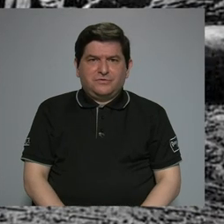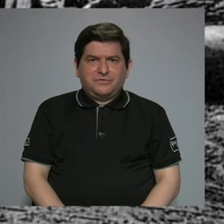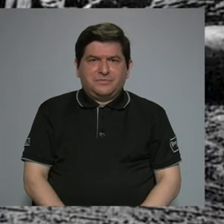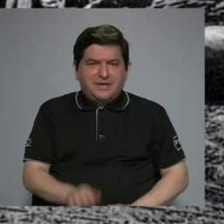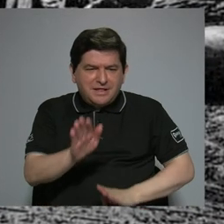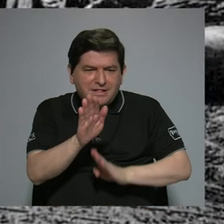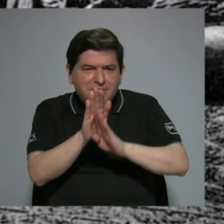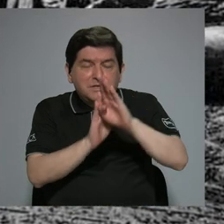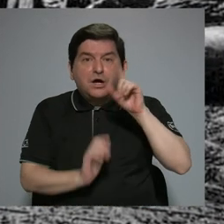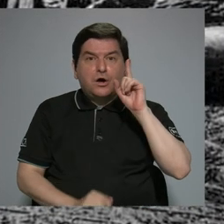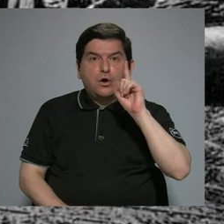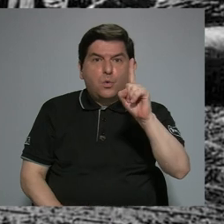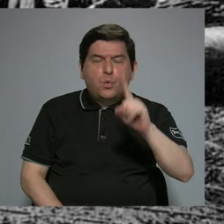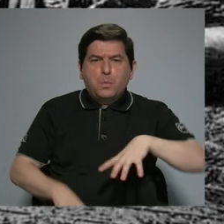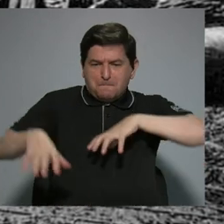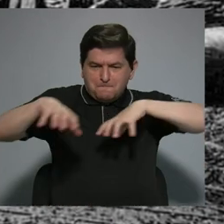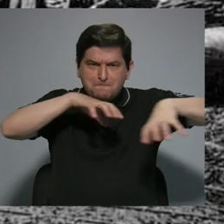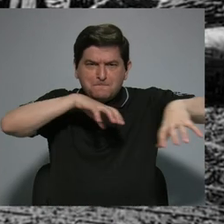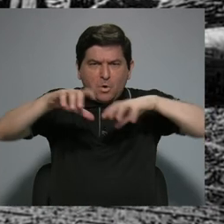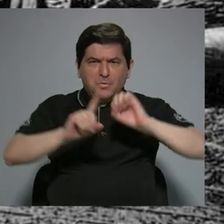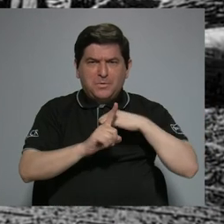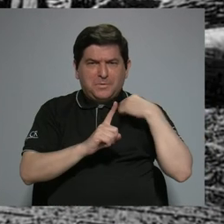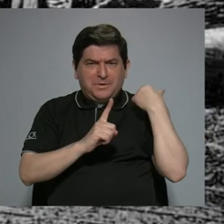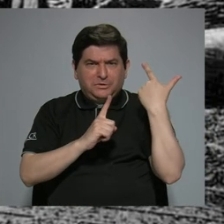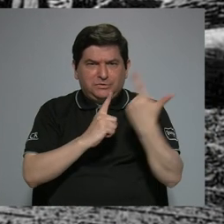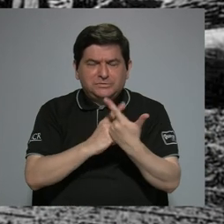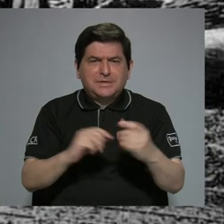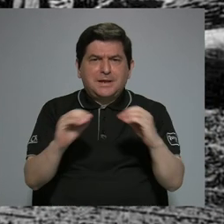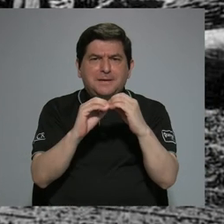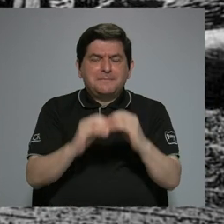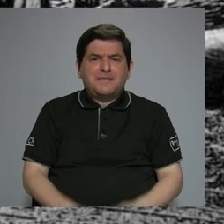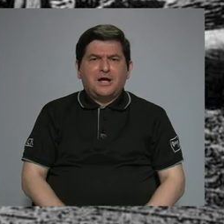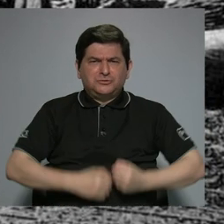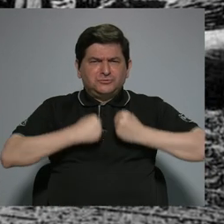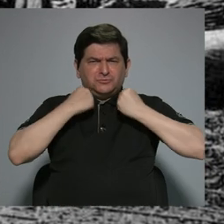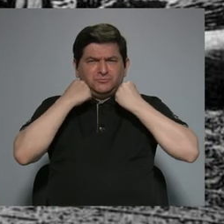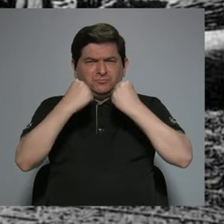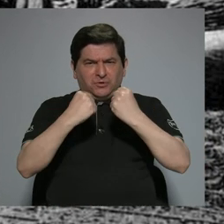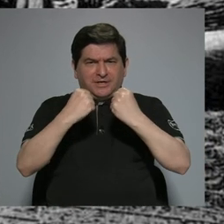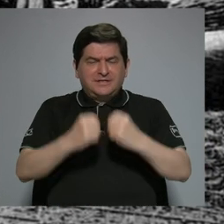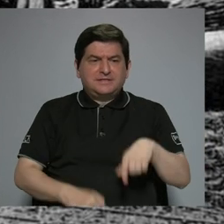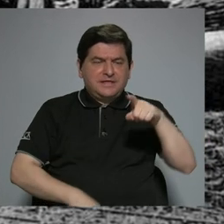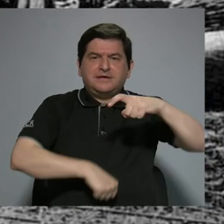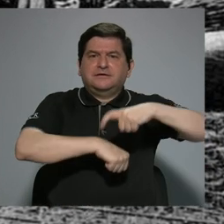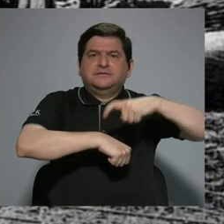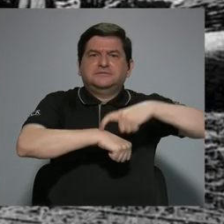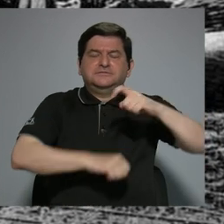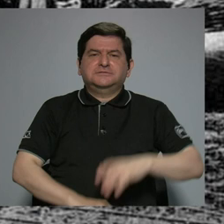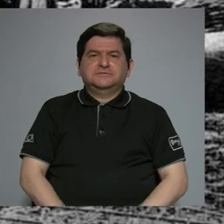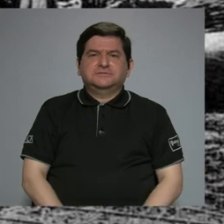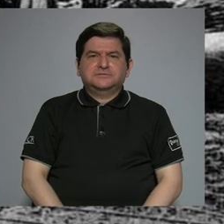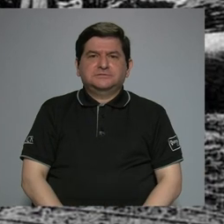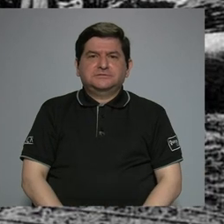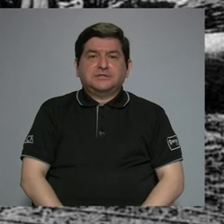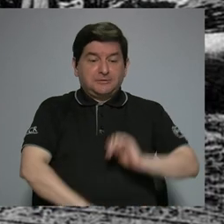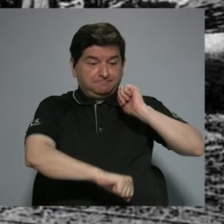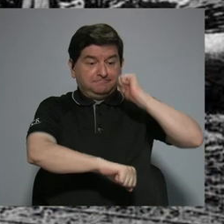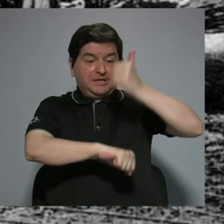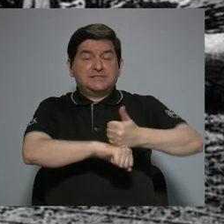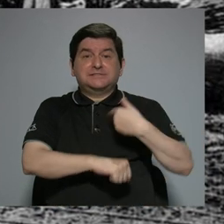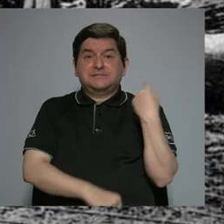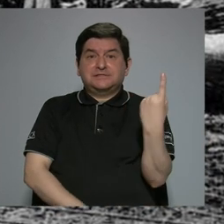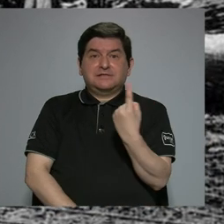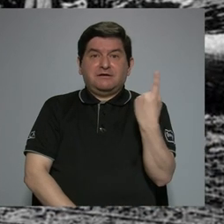desarrolló uno de los movimientos sociales más estremecedores de aquella época y que marcó para